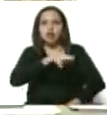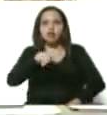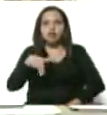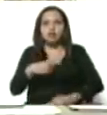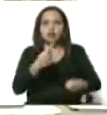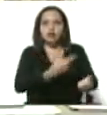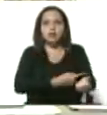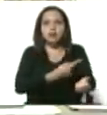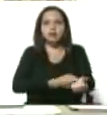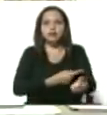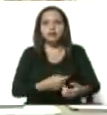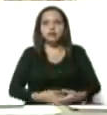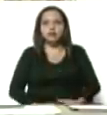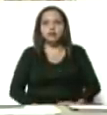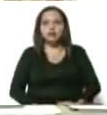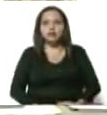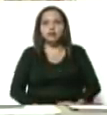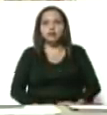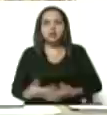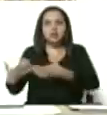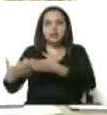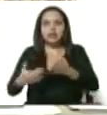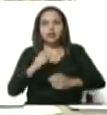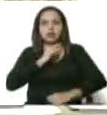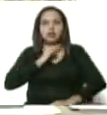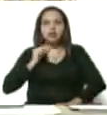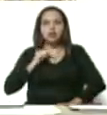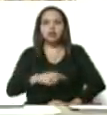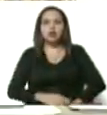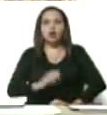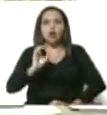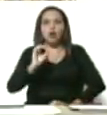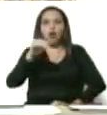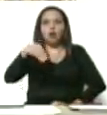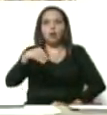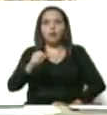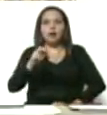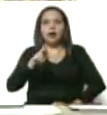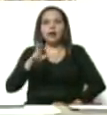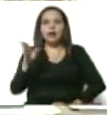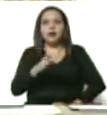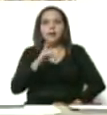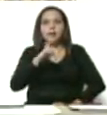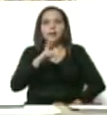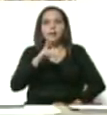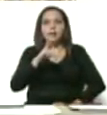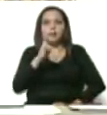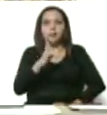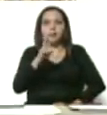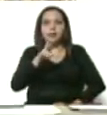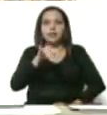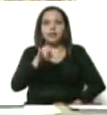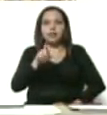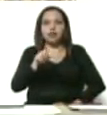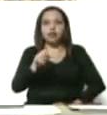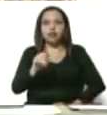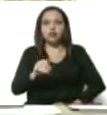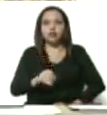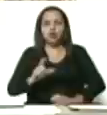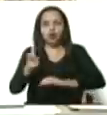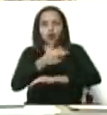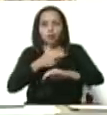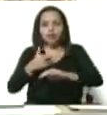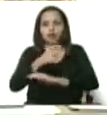hermano, guerrero de Cristo, Omar Prieto, gobernador del Zulia, también